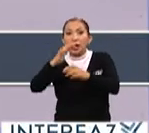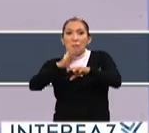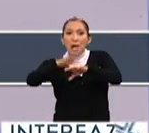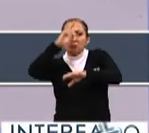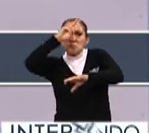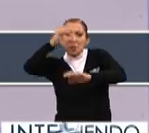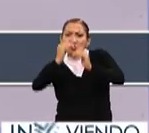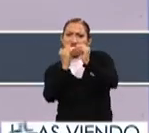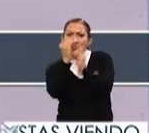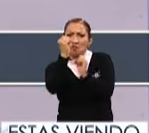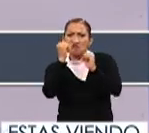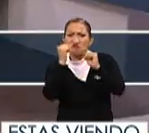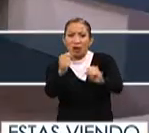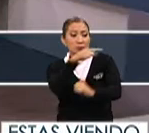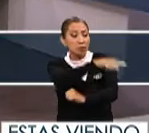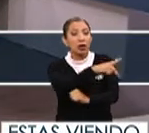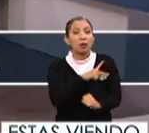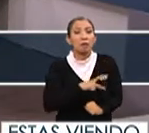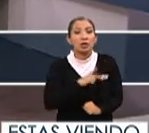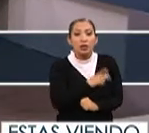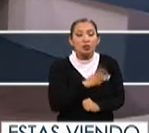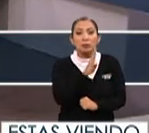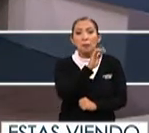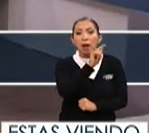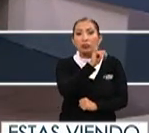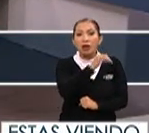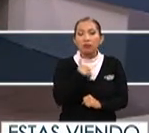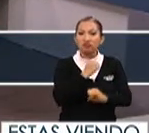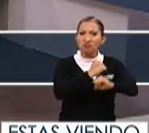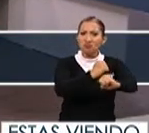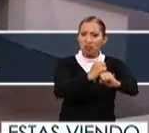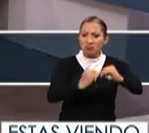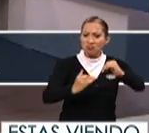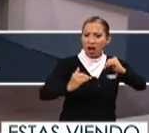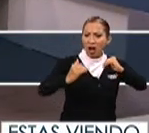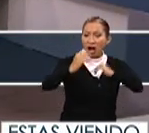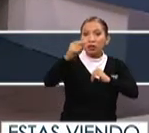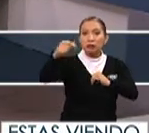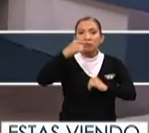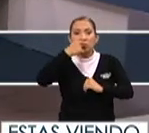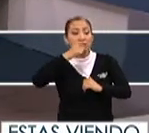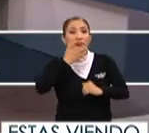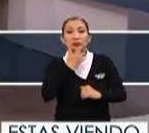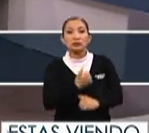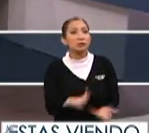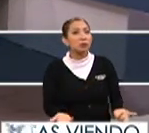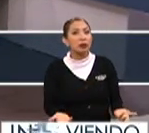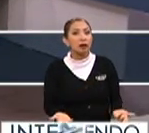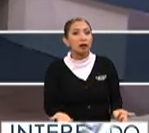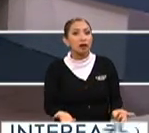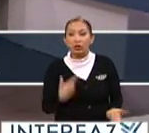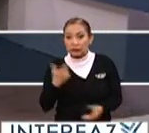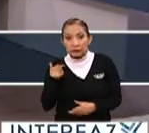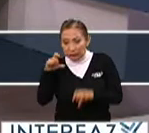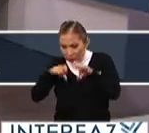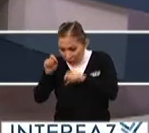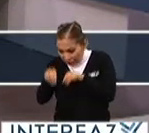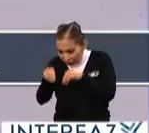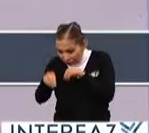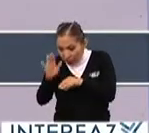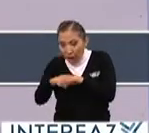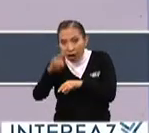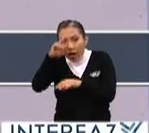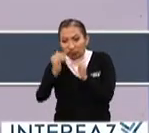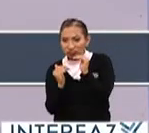dolencia de las resistencias bacterianas, antibióticos mucho más poderosos en el sentido de espectro de actividad y si